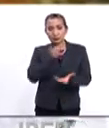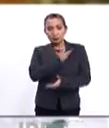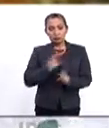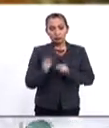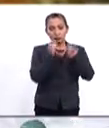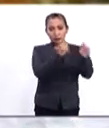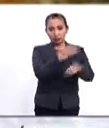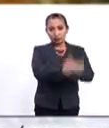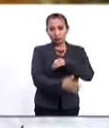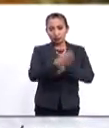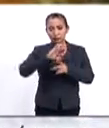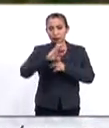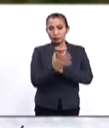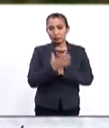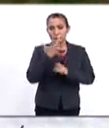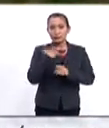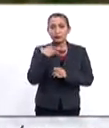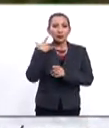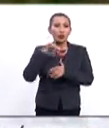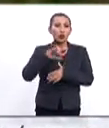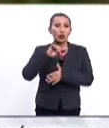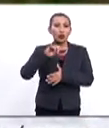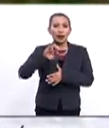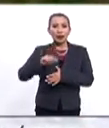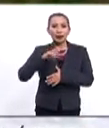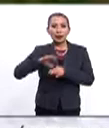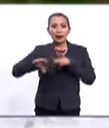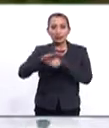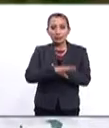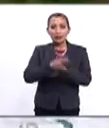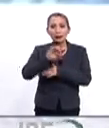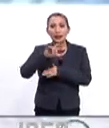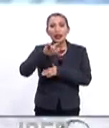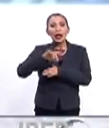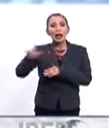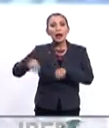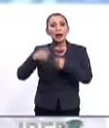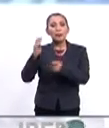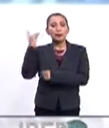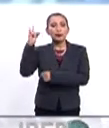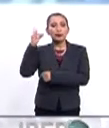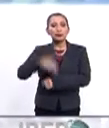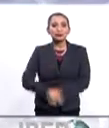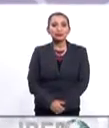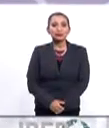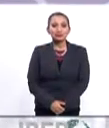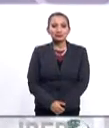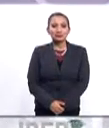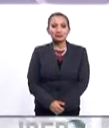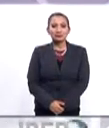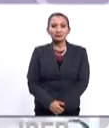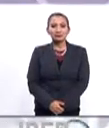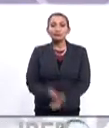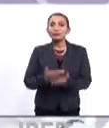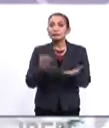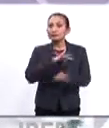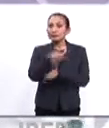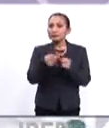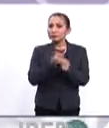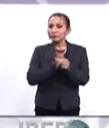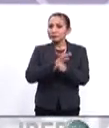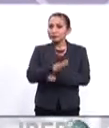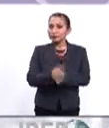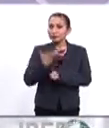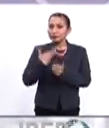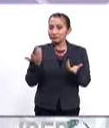presidencia pro-témpore de la comunidad de estados latinoamericanos y caribeños, CELAC, a Bolivia. Vámonos con toda la